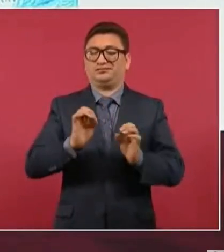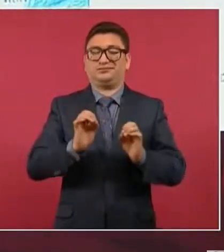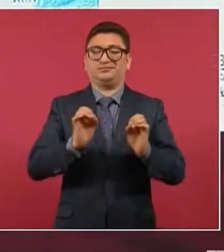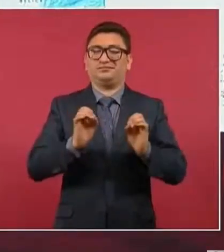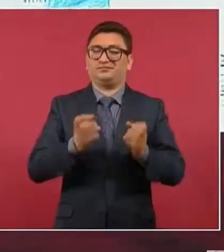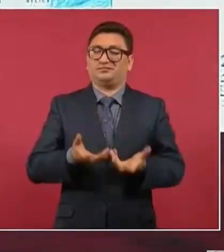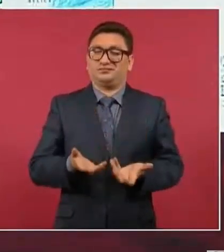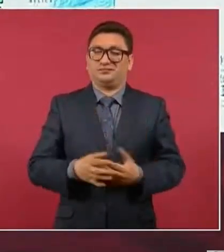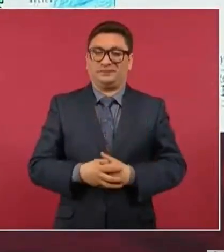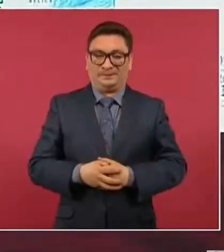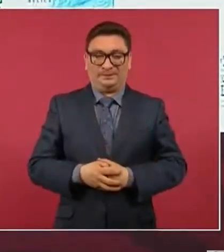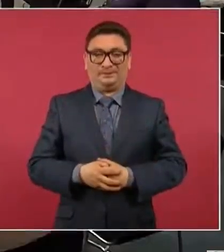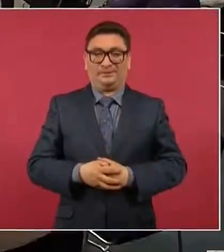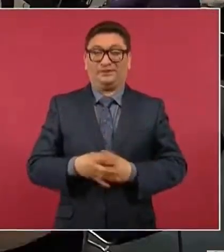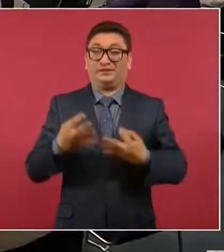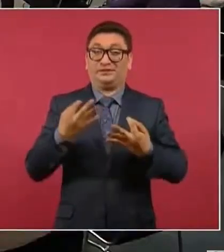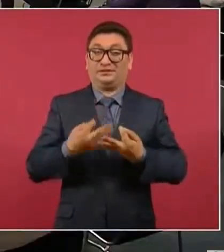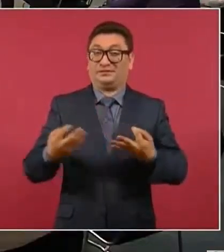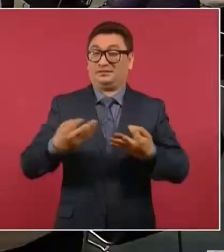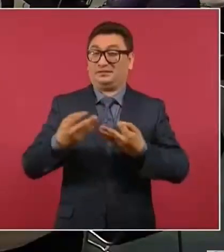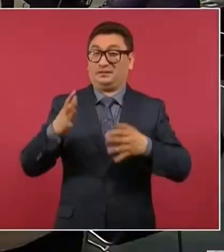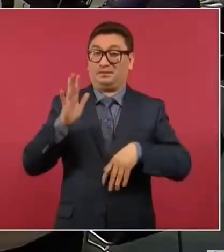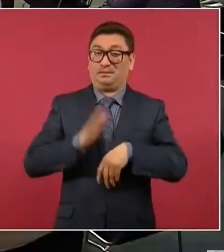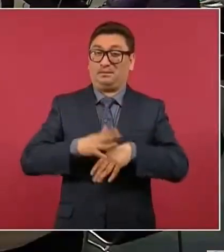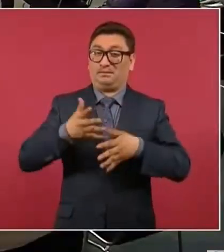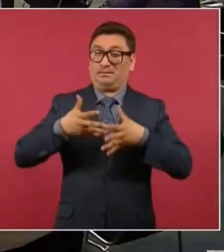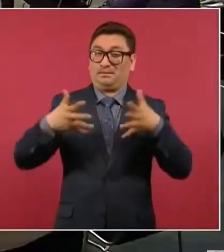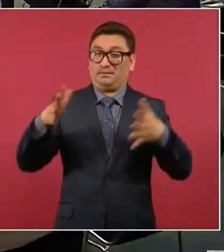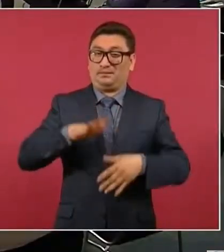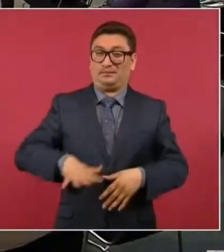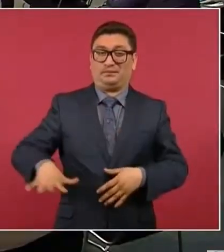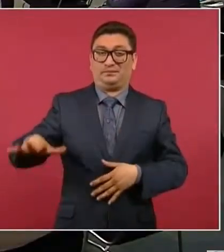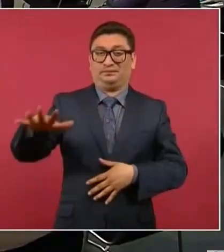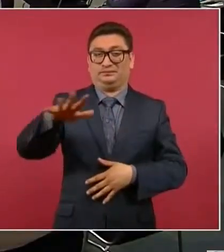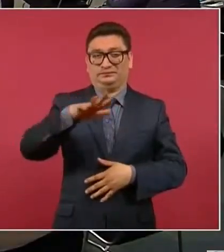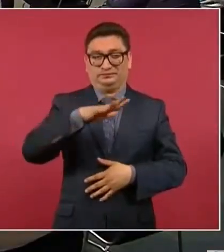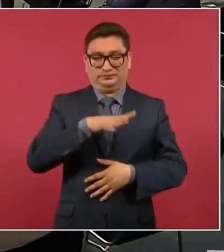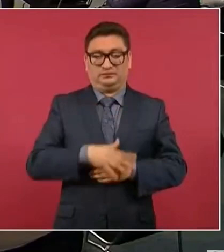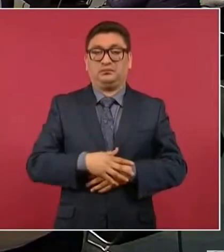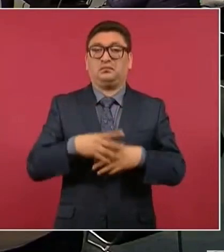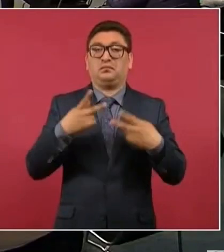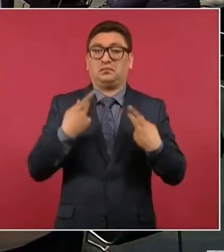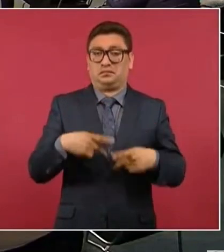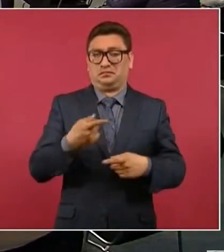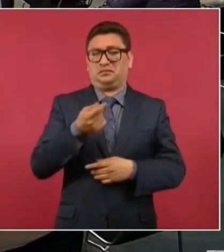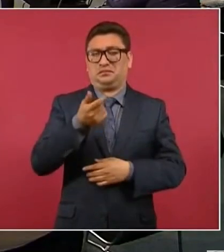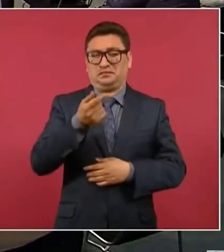hay más tierra que población.